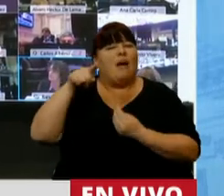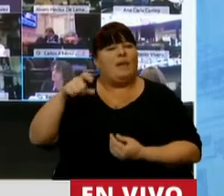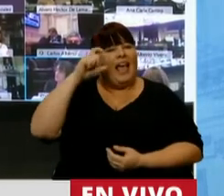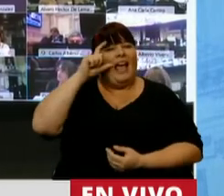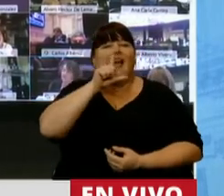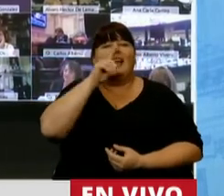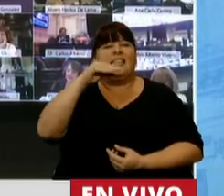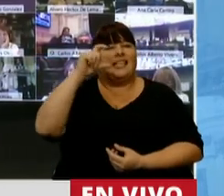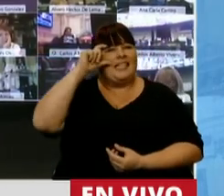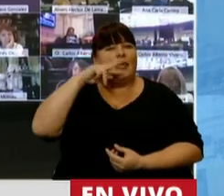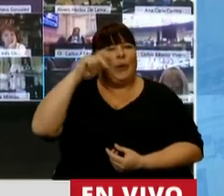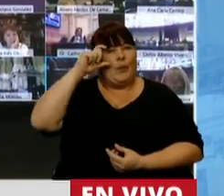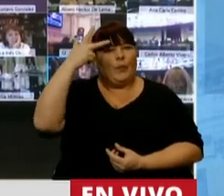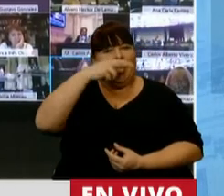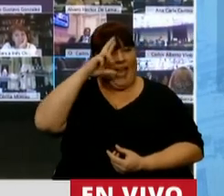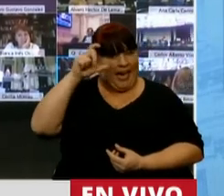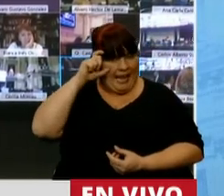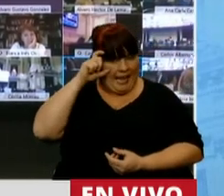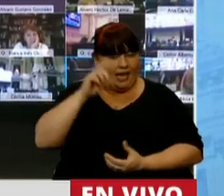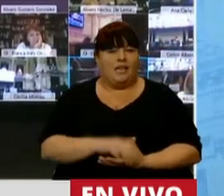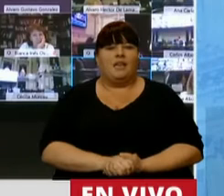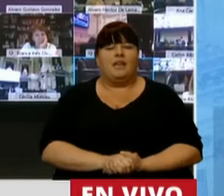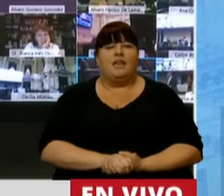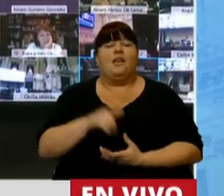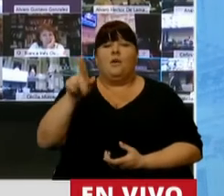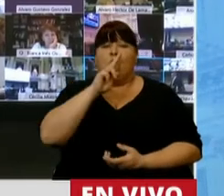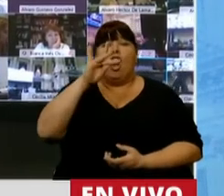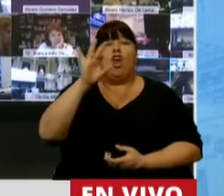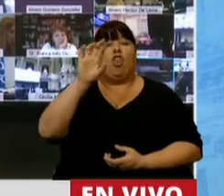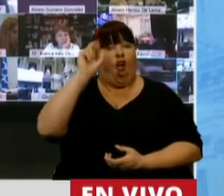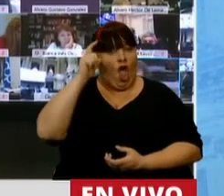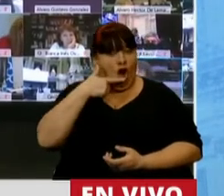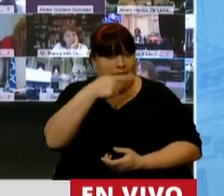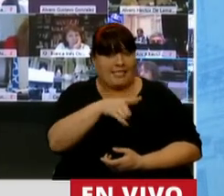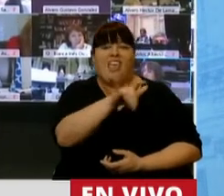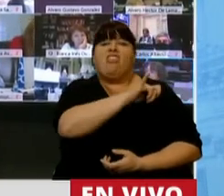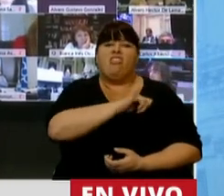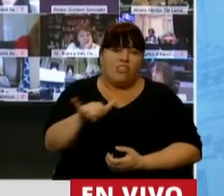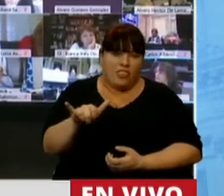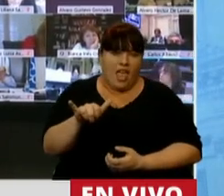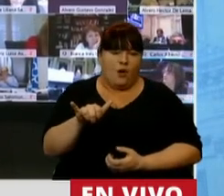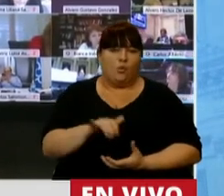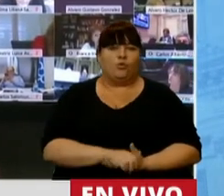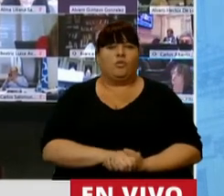Echeverde, donde Dolores Echeverde denuncia